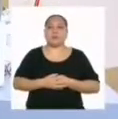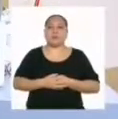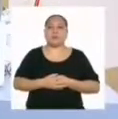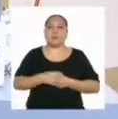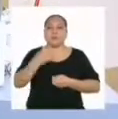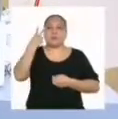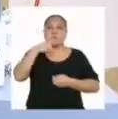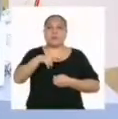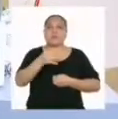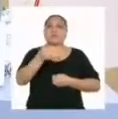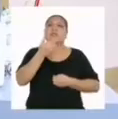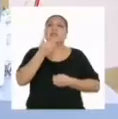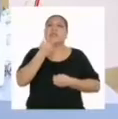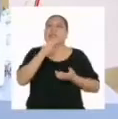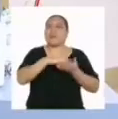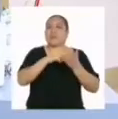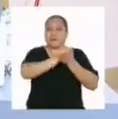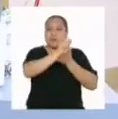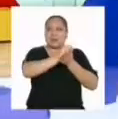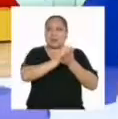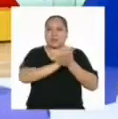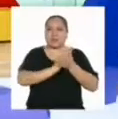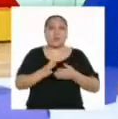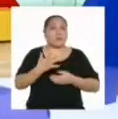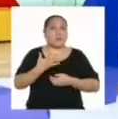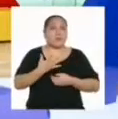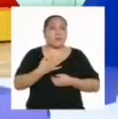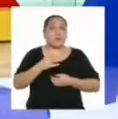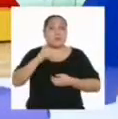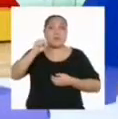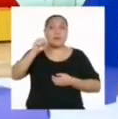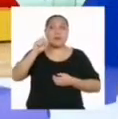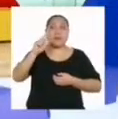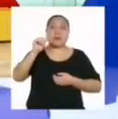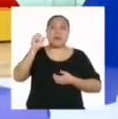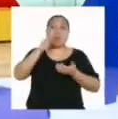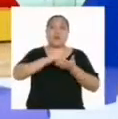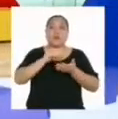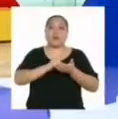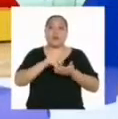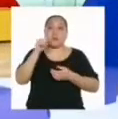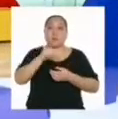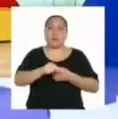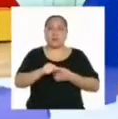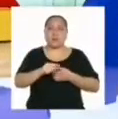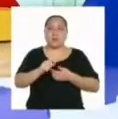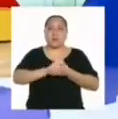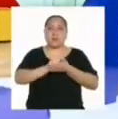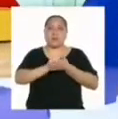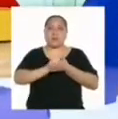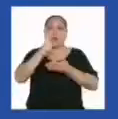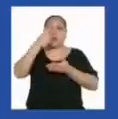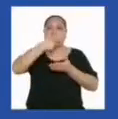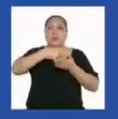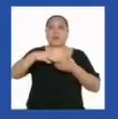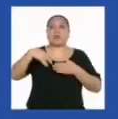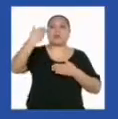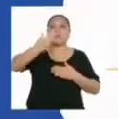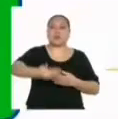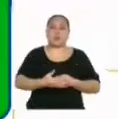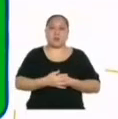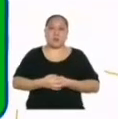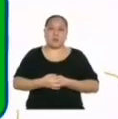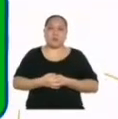Ahora veamos quién más nos ha escrito. Es de Sara otra vez. Parece que esta carta la escribió una semana después.